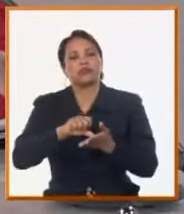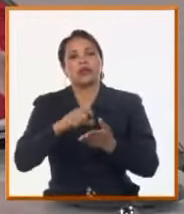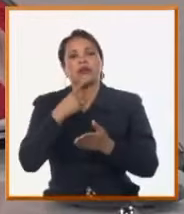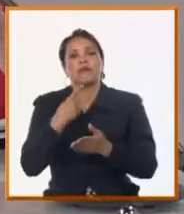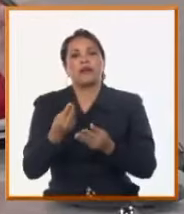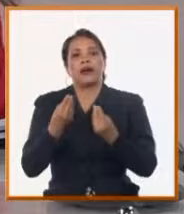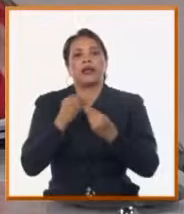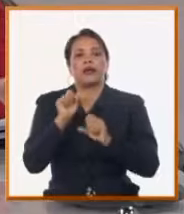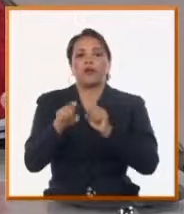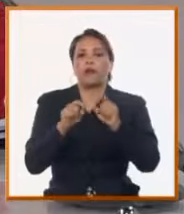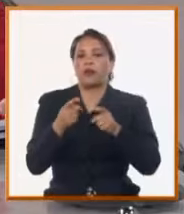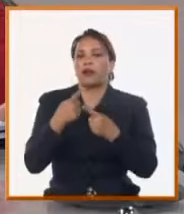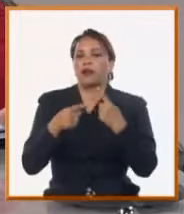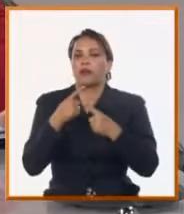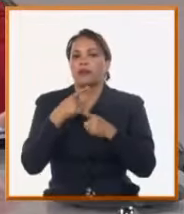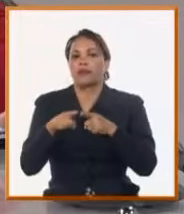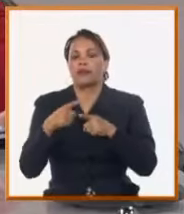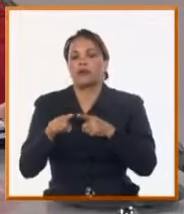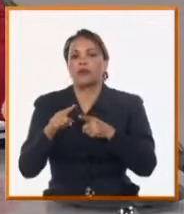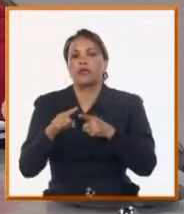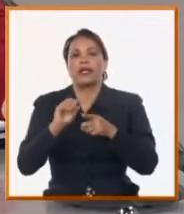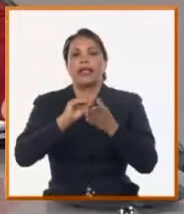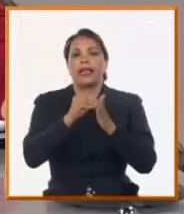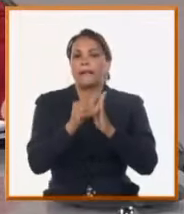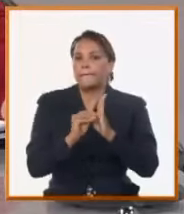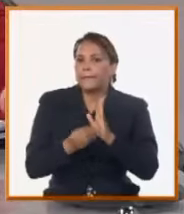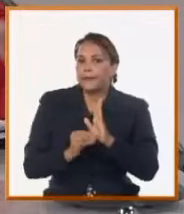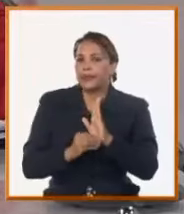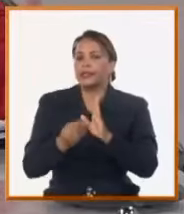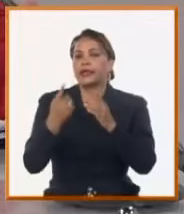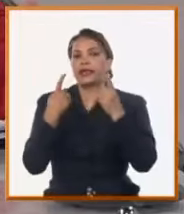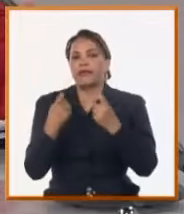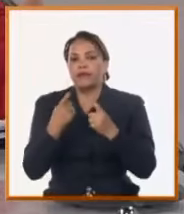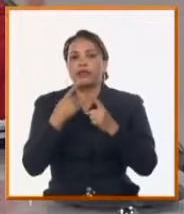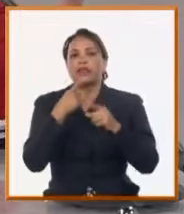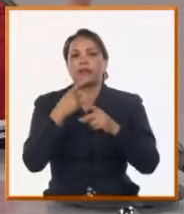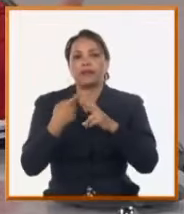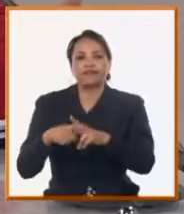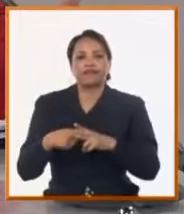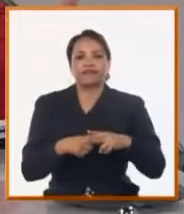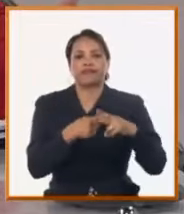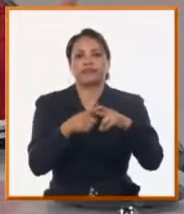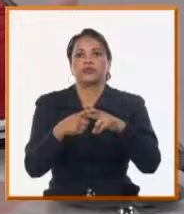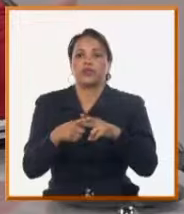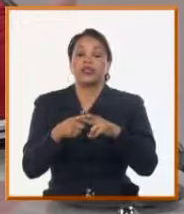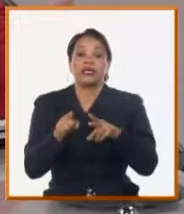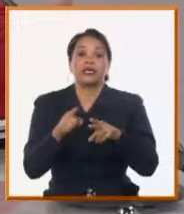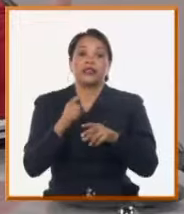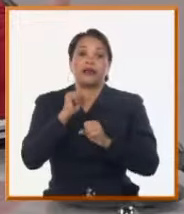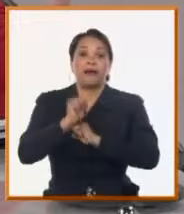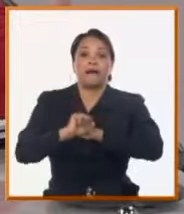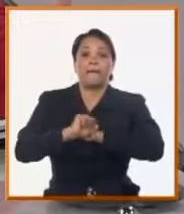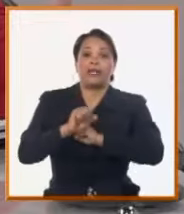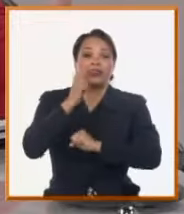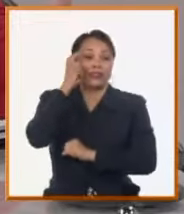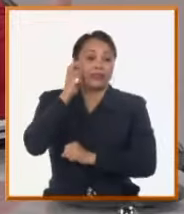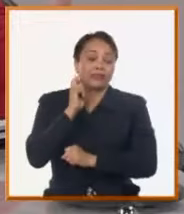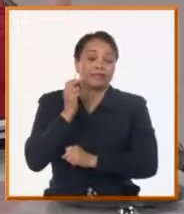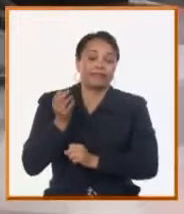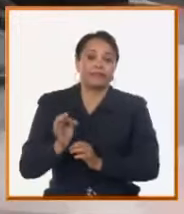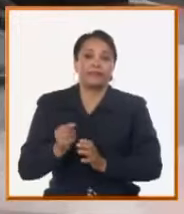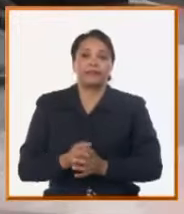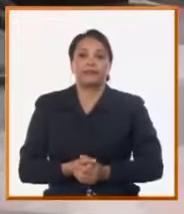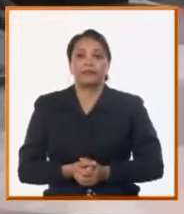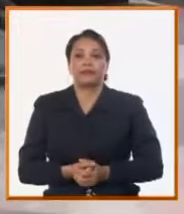adquirir por cualquiera de las vías los elementos que hoy han ido ya averiándose de esas plantas que llevan varios años de explotación. En el caso de la vía